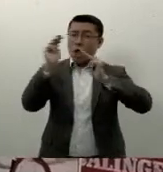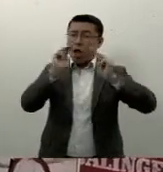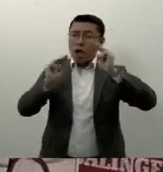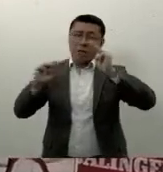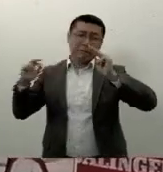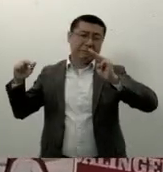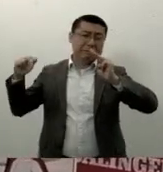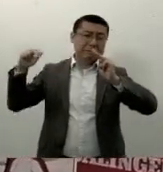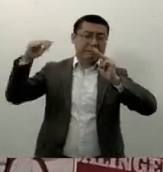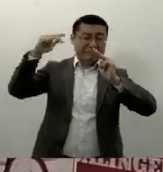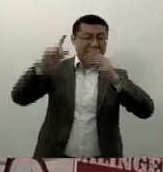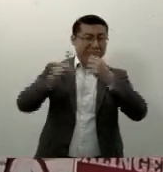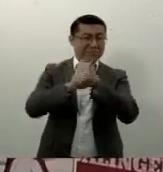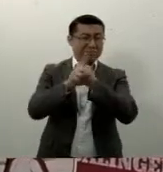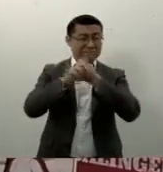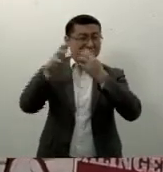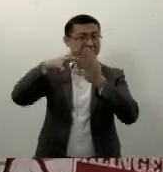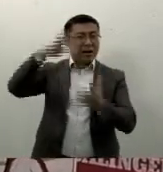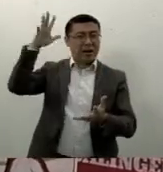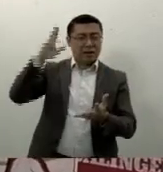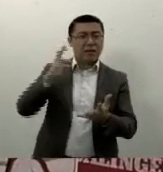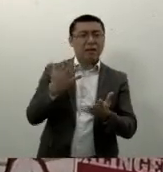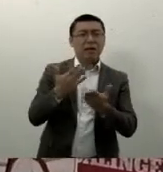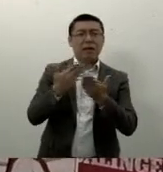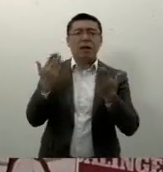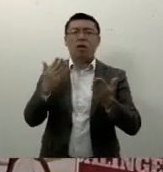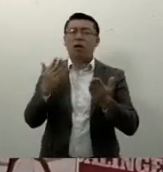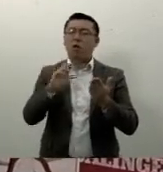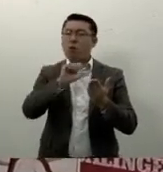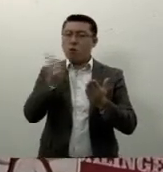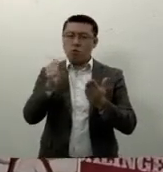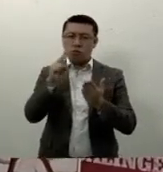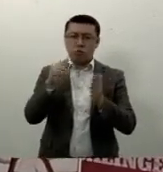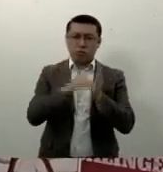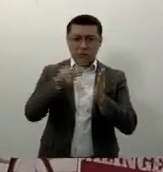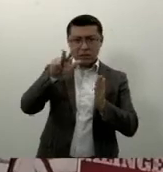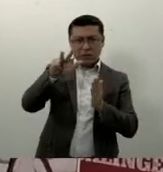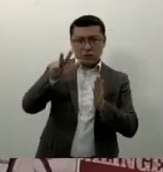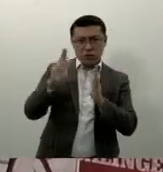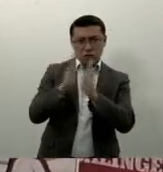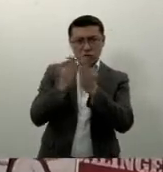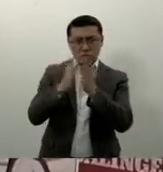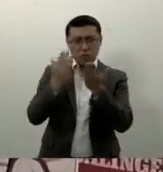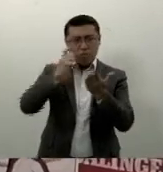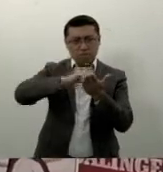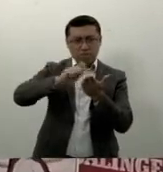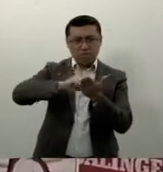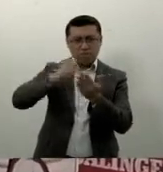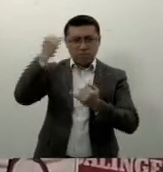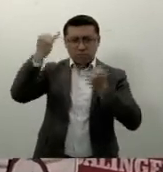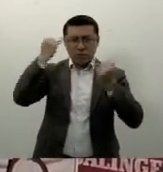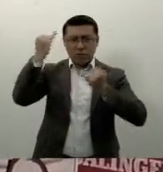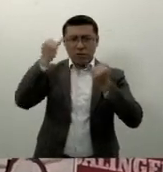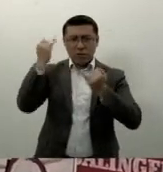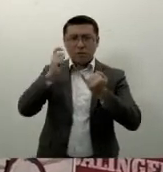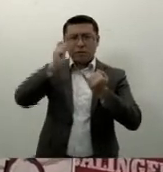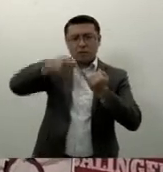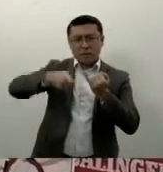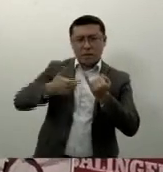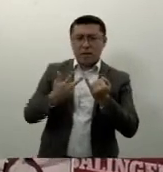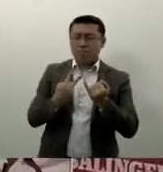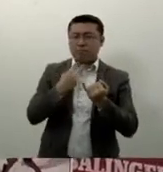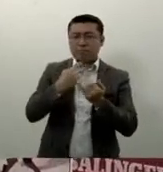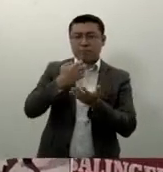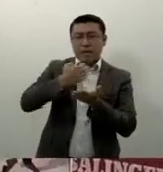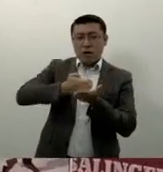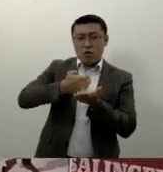reciente, Estuario, publicada en 2018 y concebida al hilo de la crisis económica de